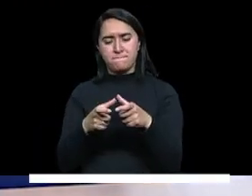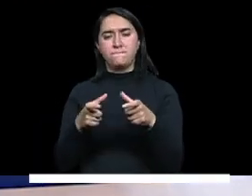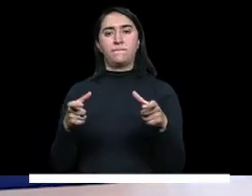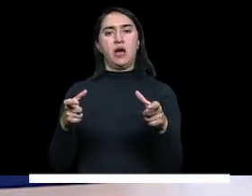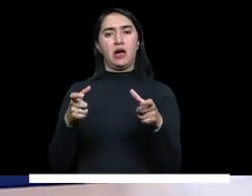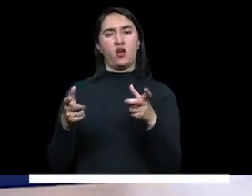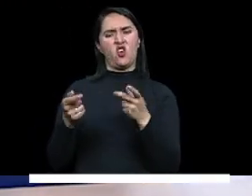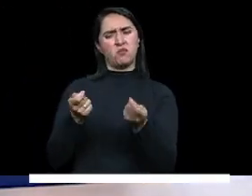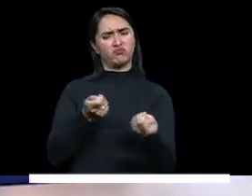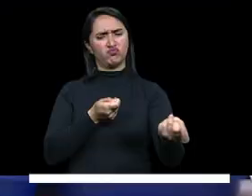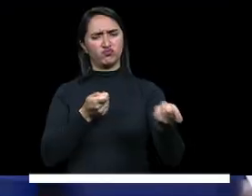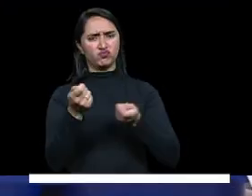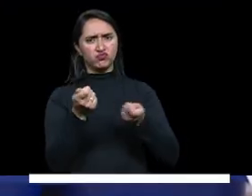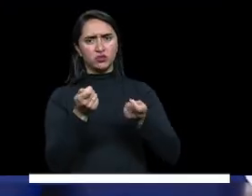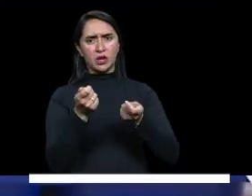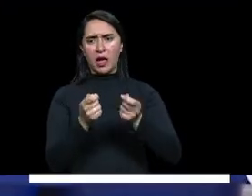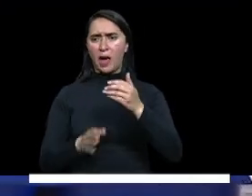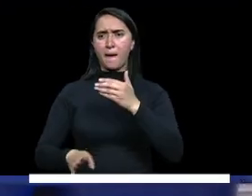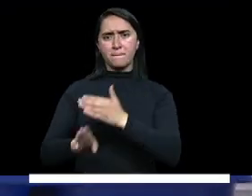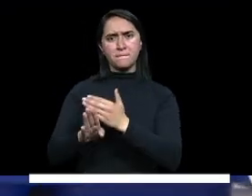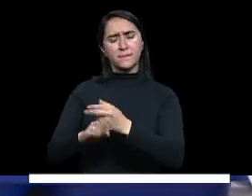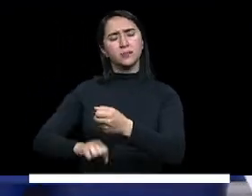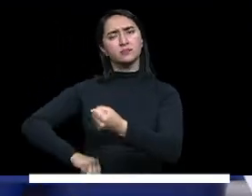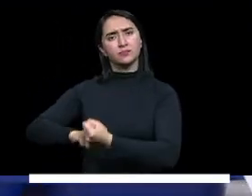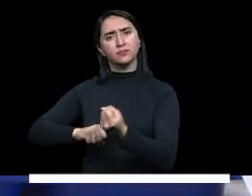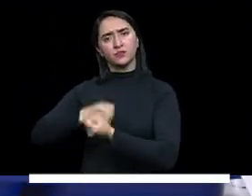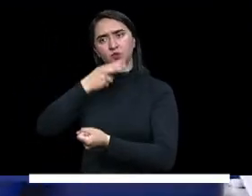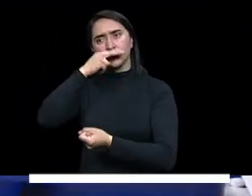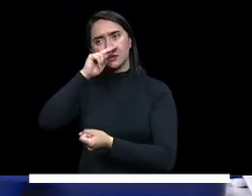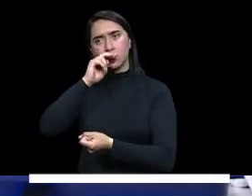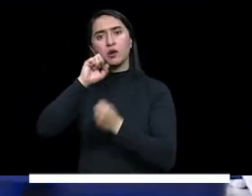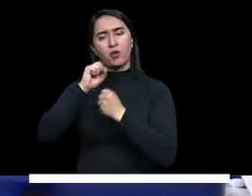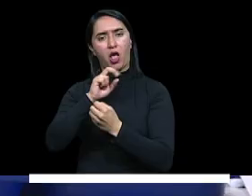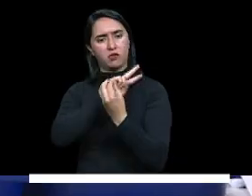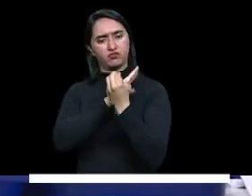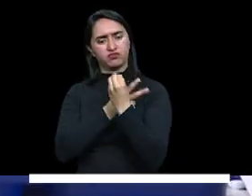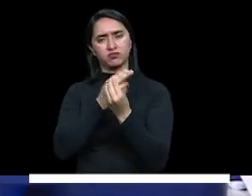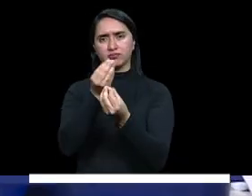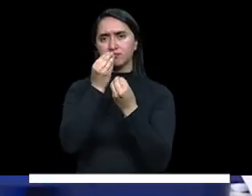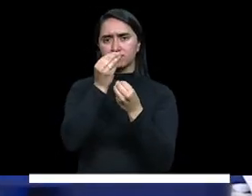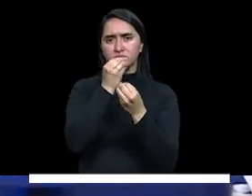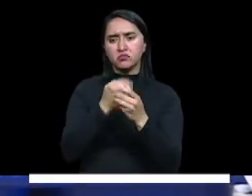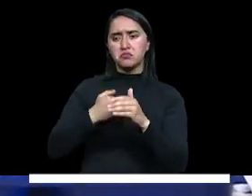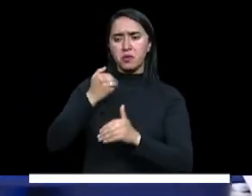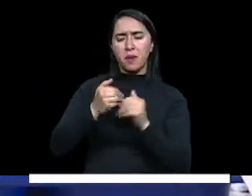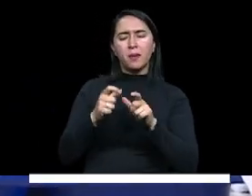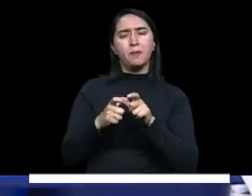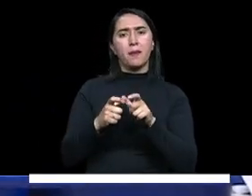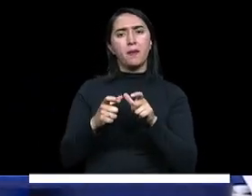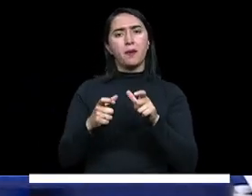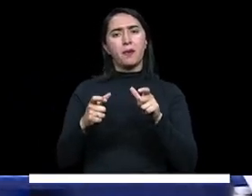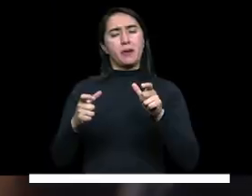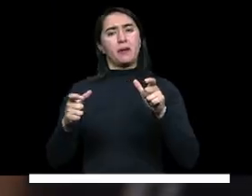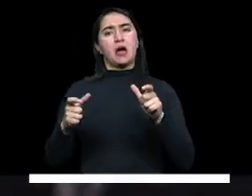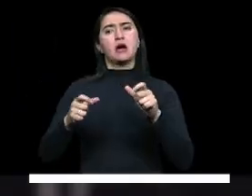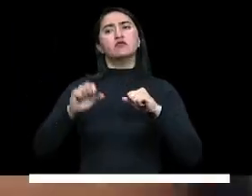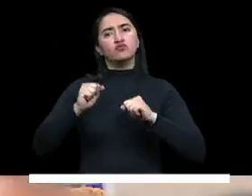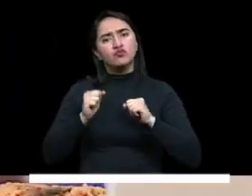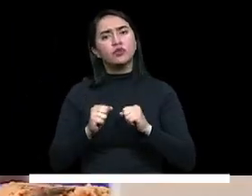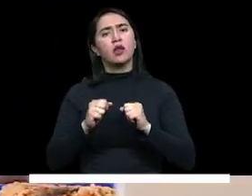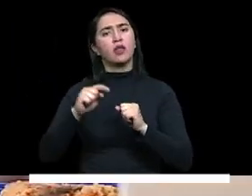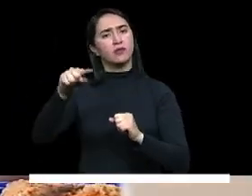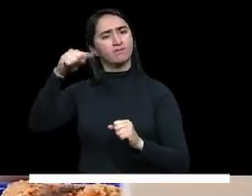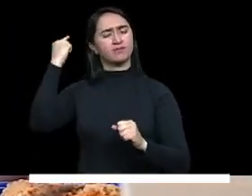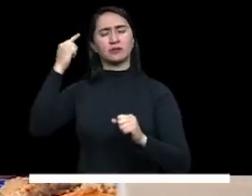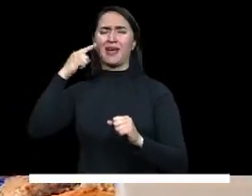contribuir a la seguridad alimentaria y nutricional, avanzando en el incremento progresivo de la cobertura hasta alcanzar la